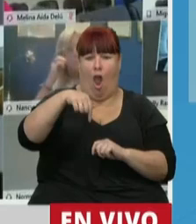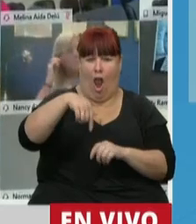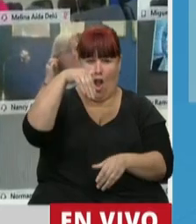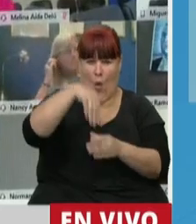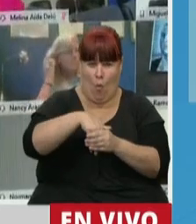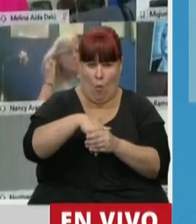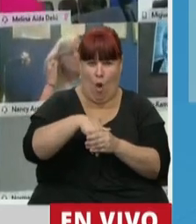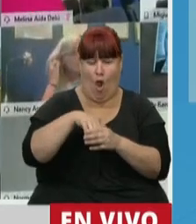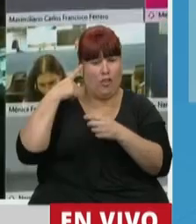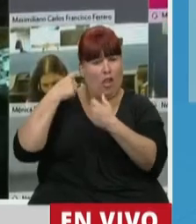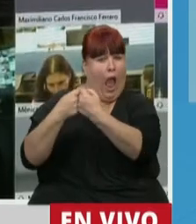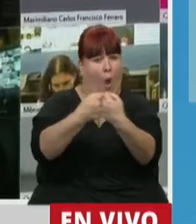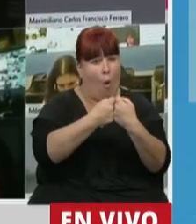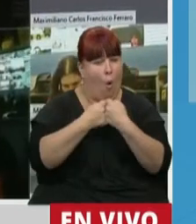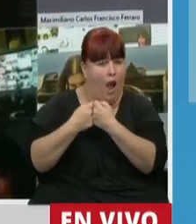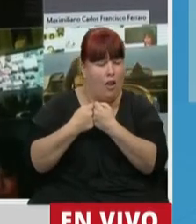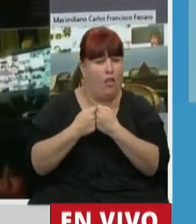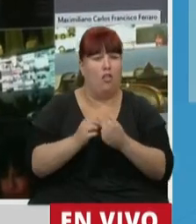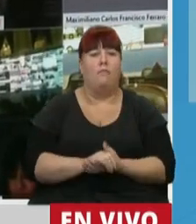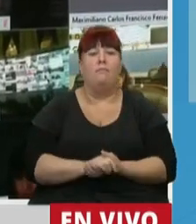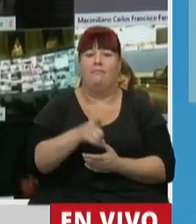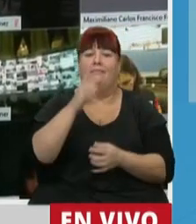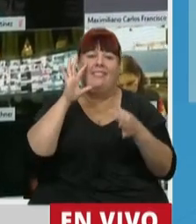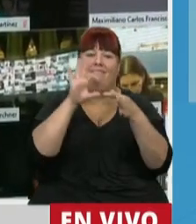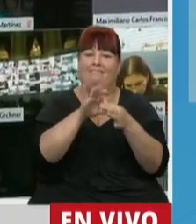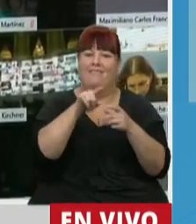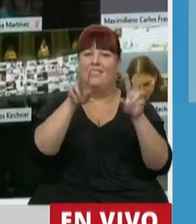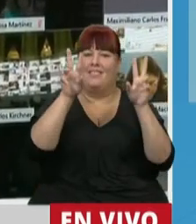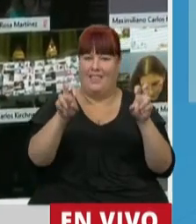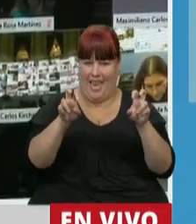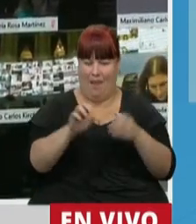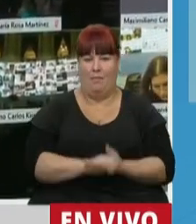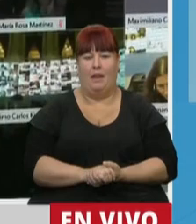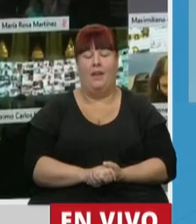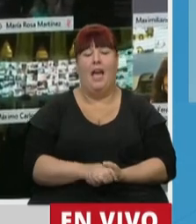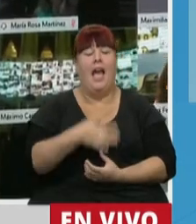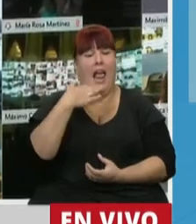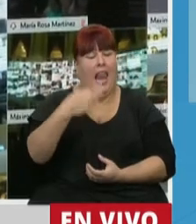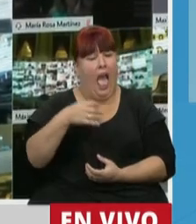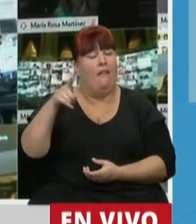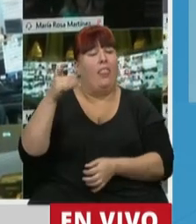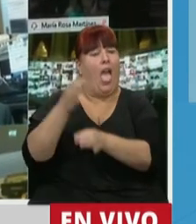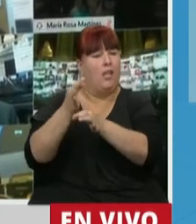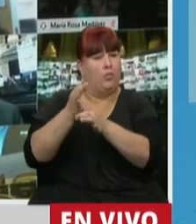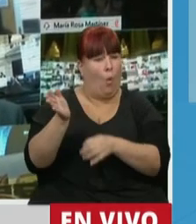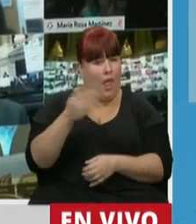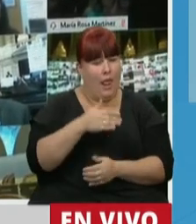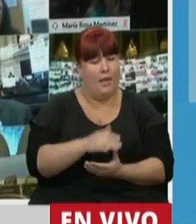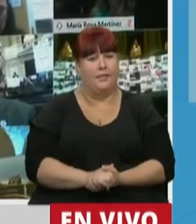hoy votando por consenso tiene que ver con eso. Lo cierto es que en las escuelas